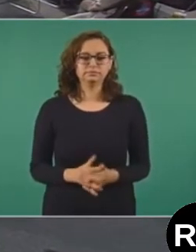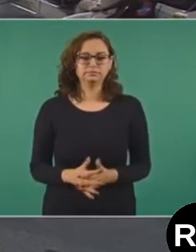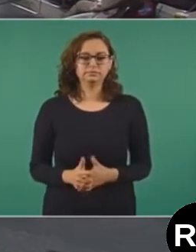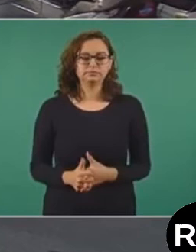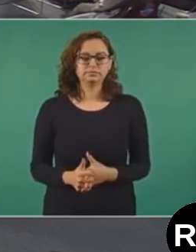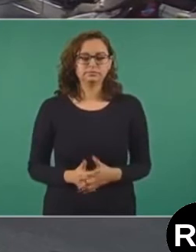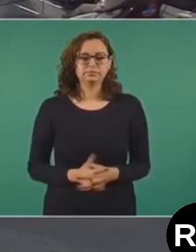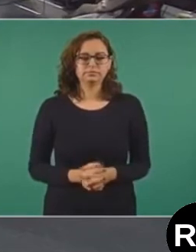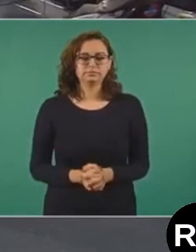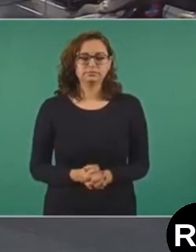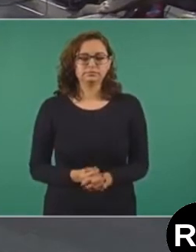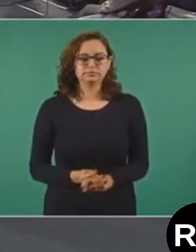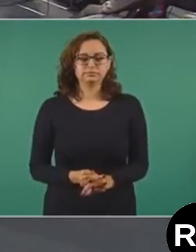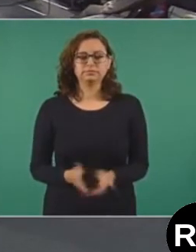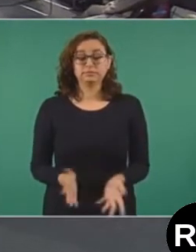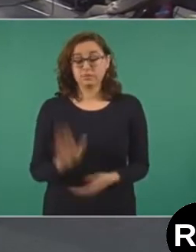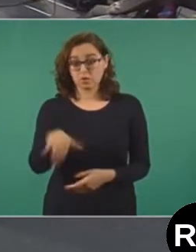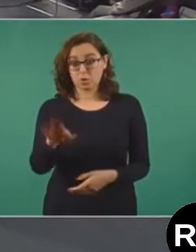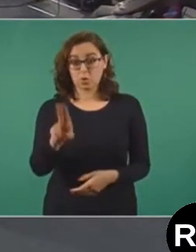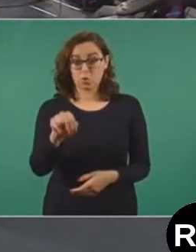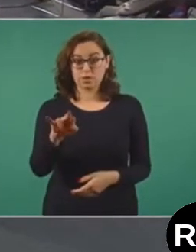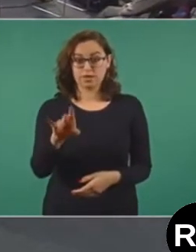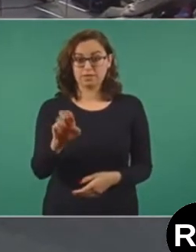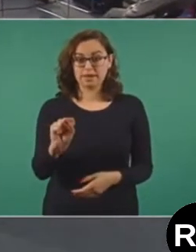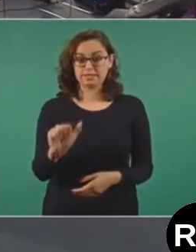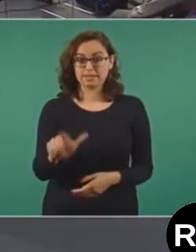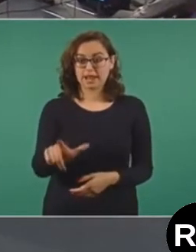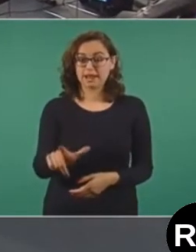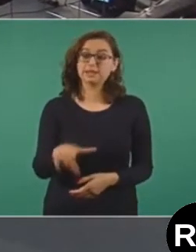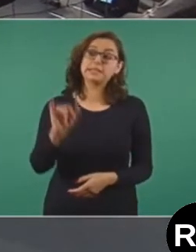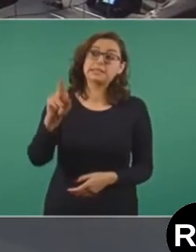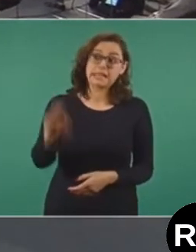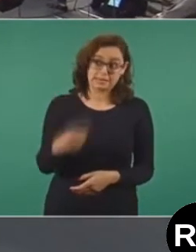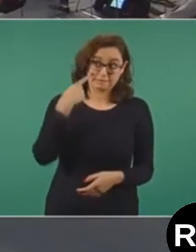A ver, el Universal, el INE, ahí les va.